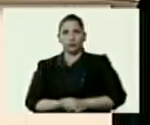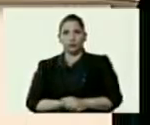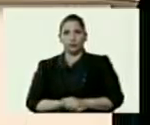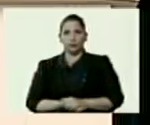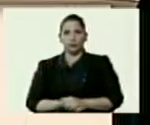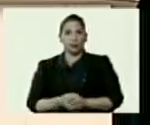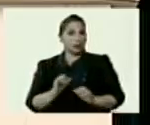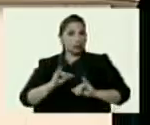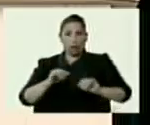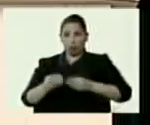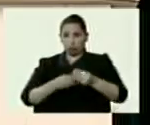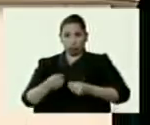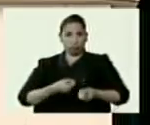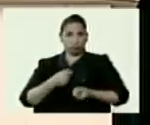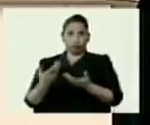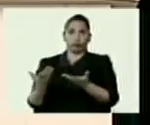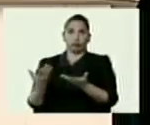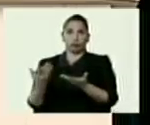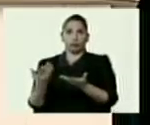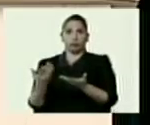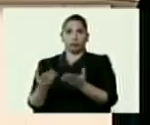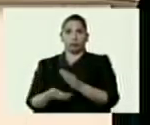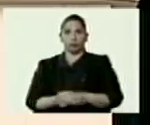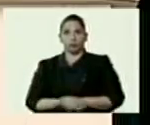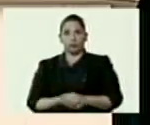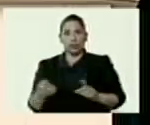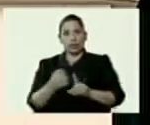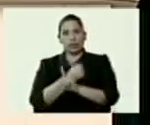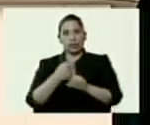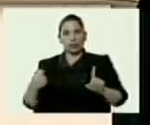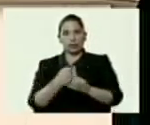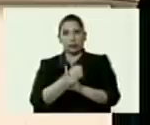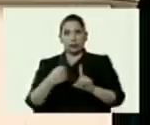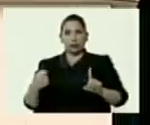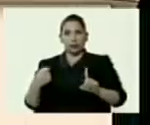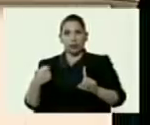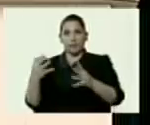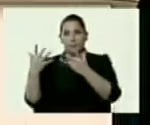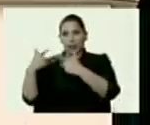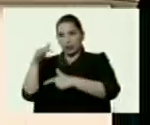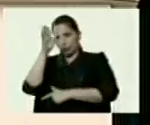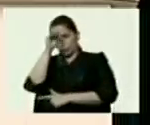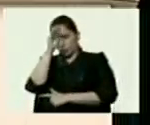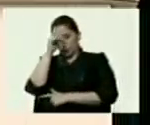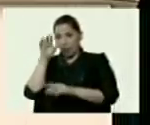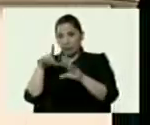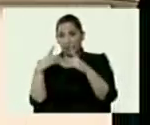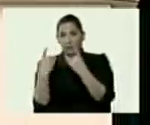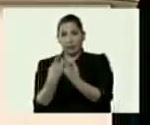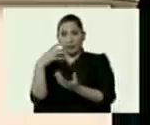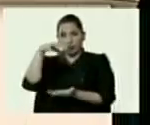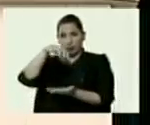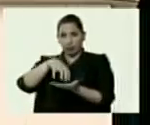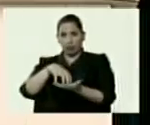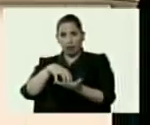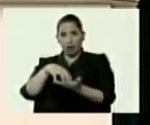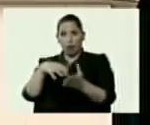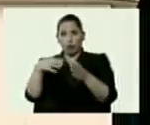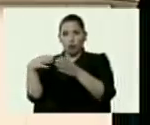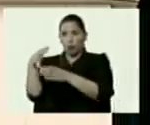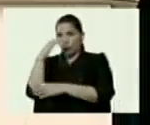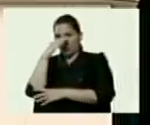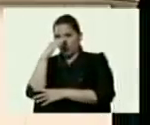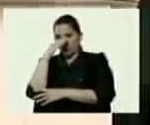haciendo el mandado a la agresiva administración de Donald Trump. El Departamento de Estado considera grupos terroristas